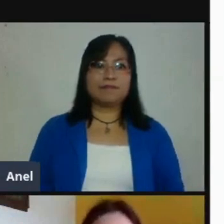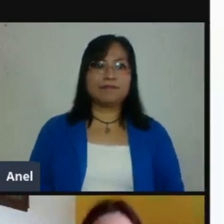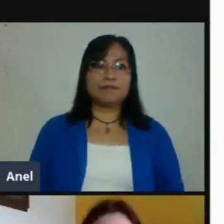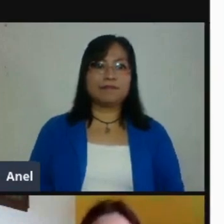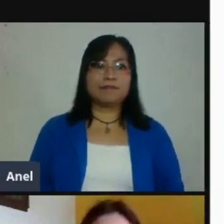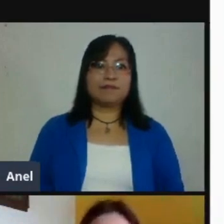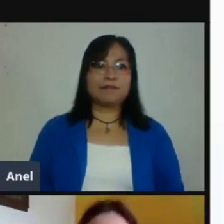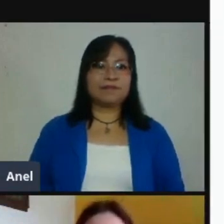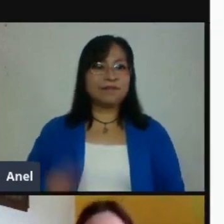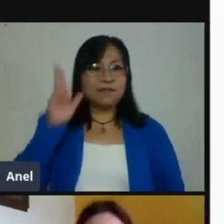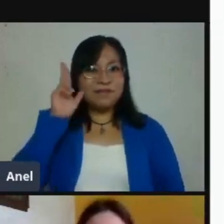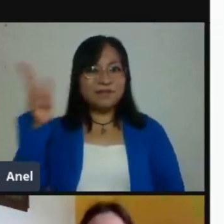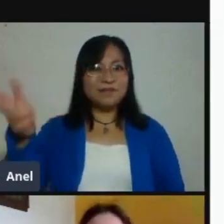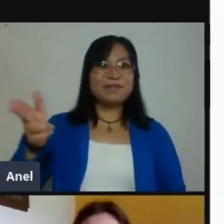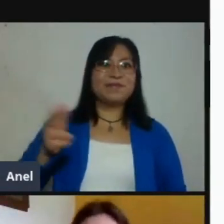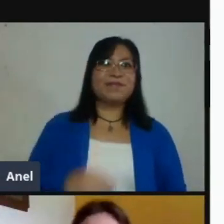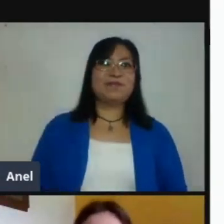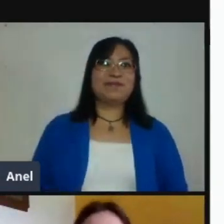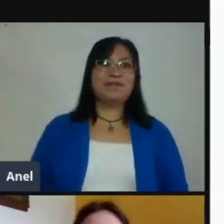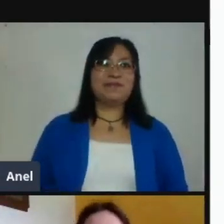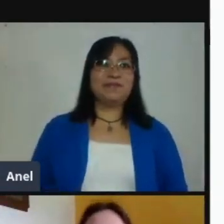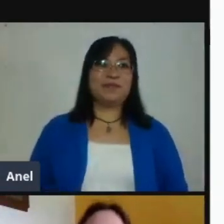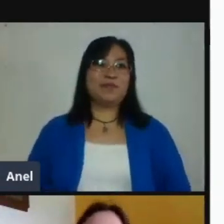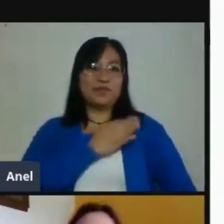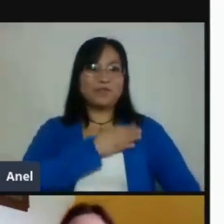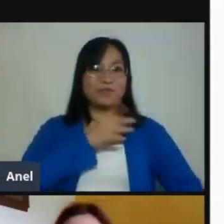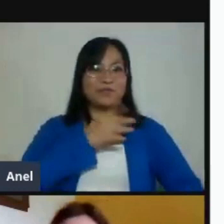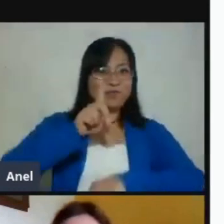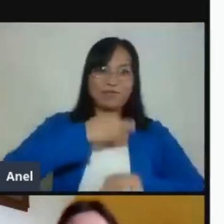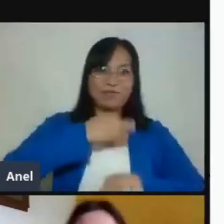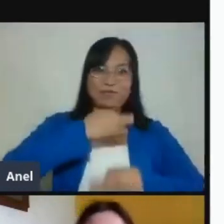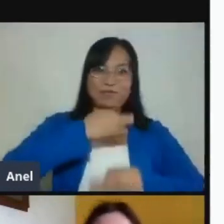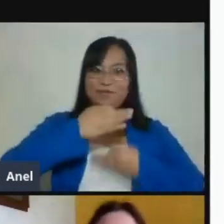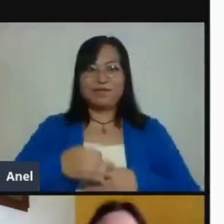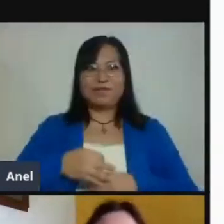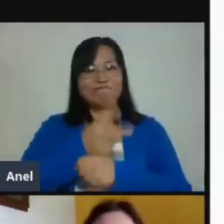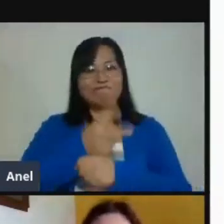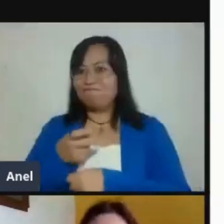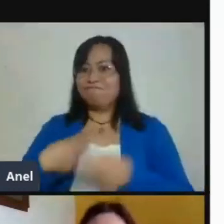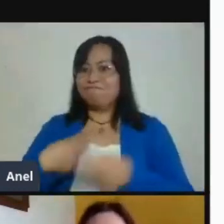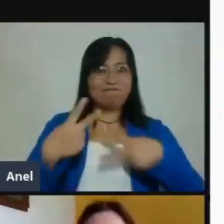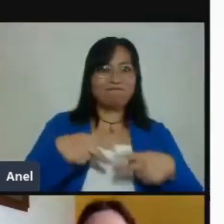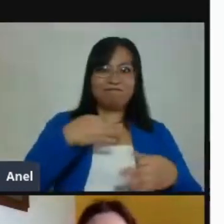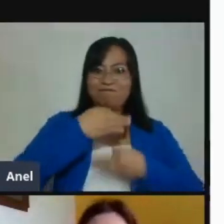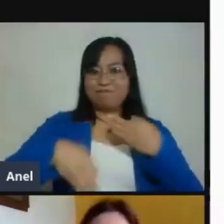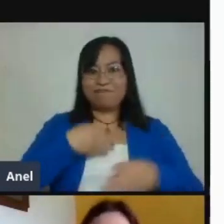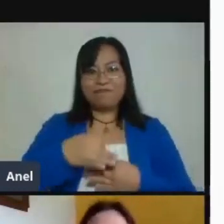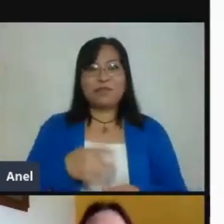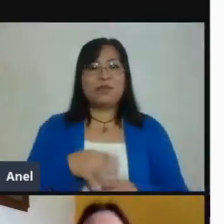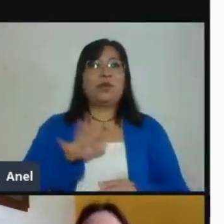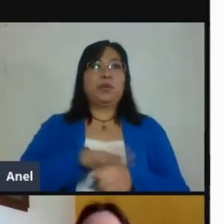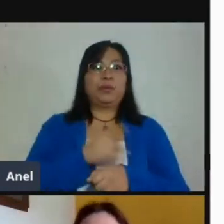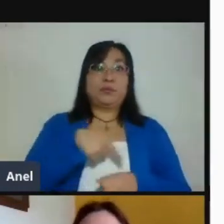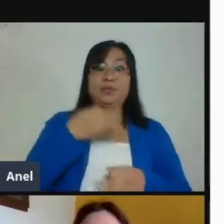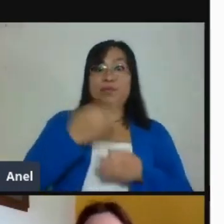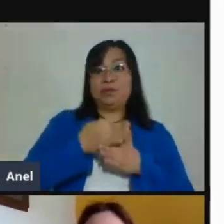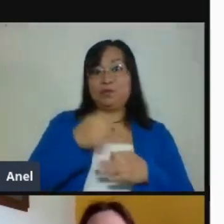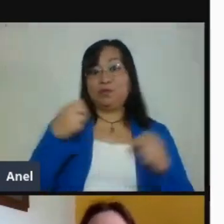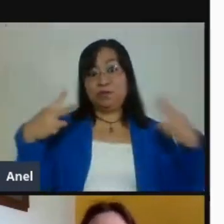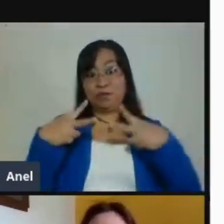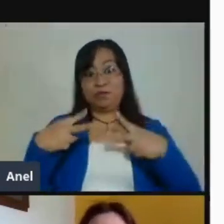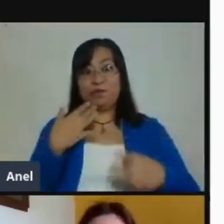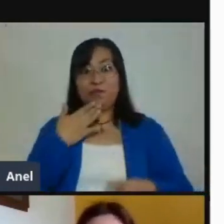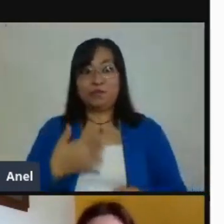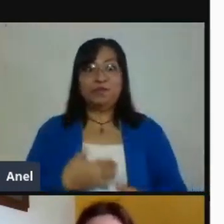Hola, muy buenos días. Bienvenidos a nuestro nuevo episodio de Edu On Air. Les